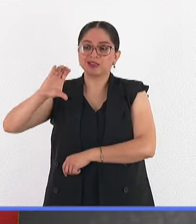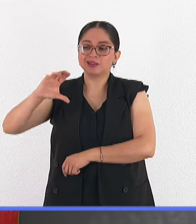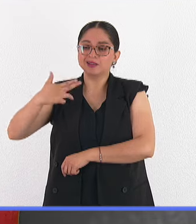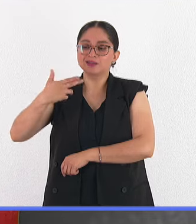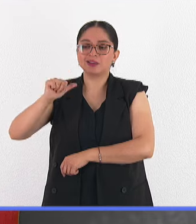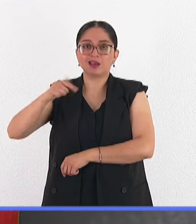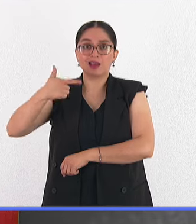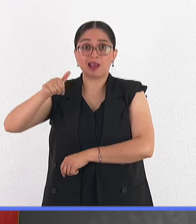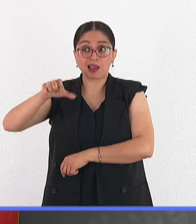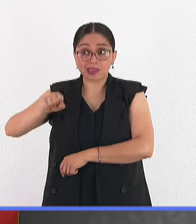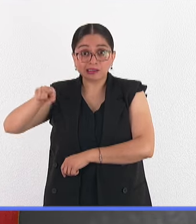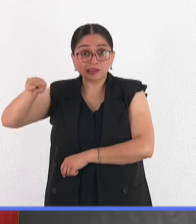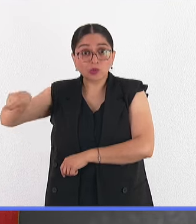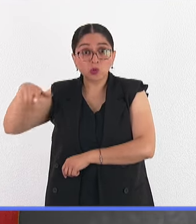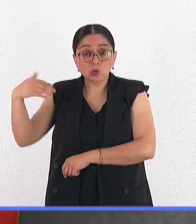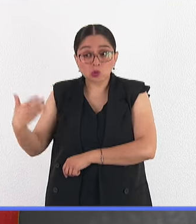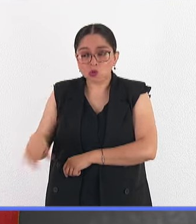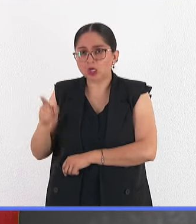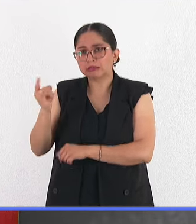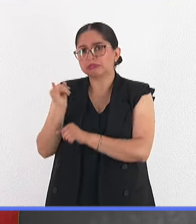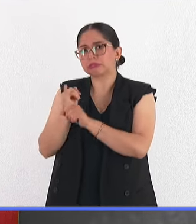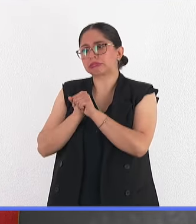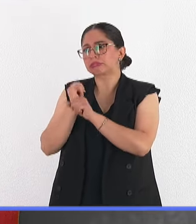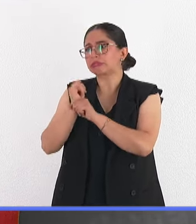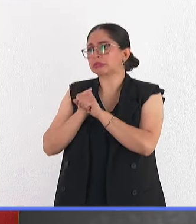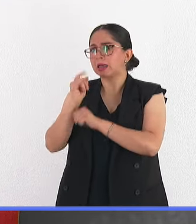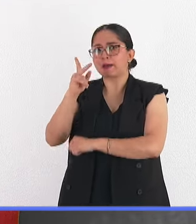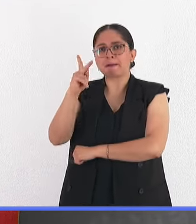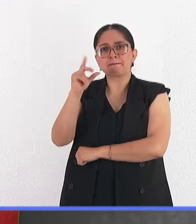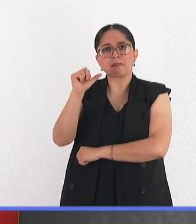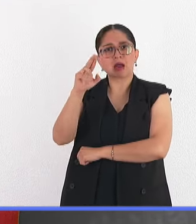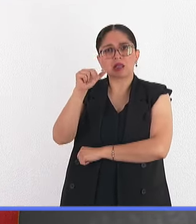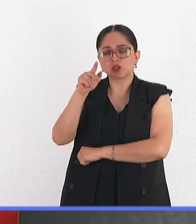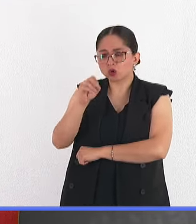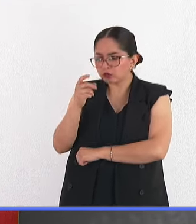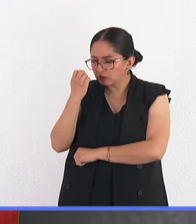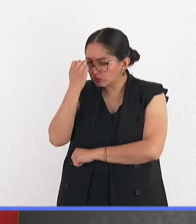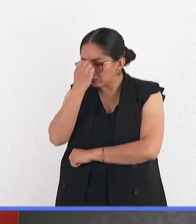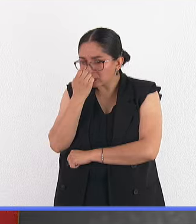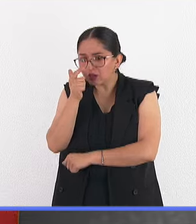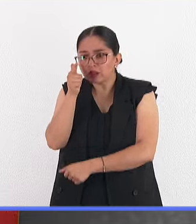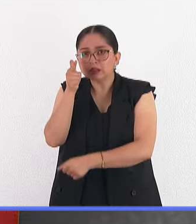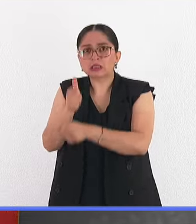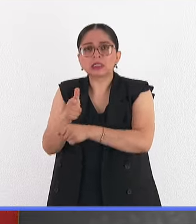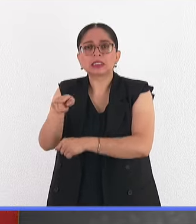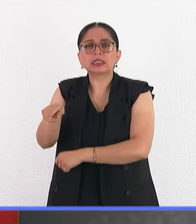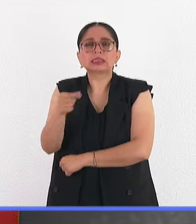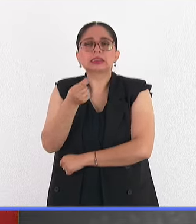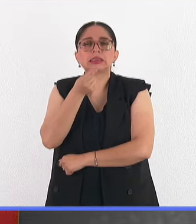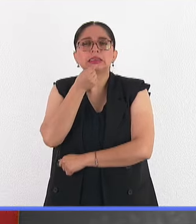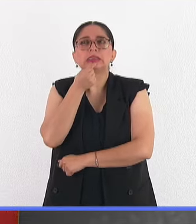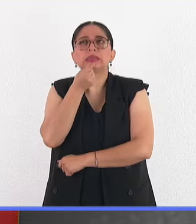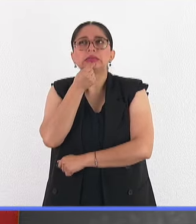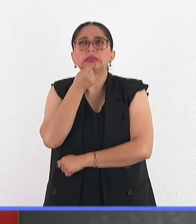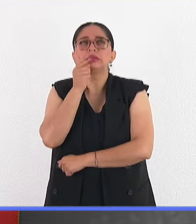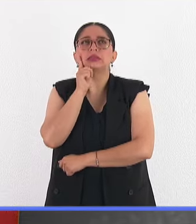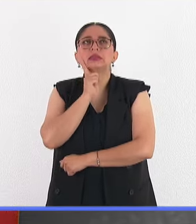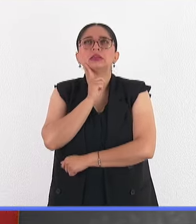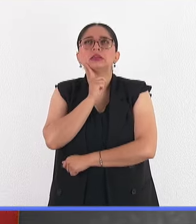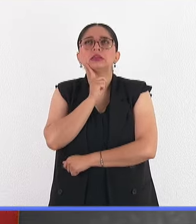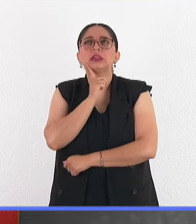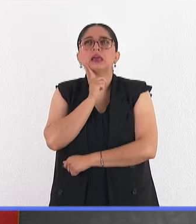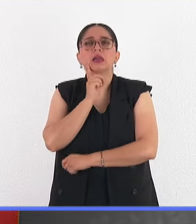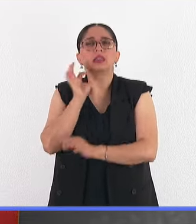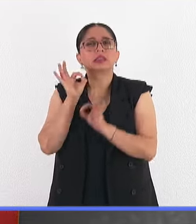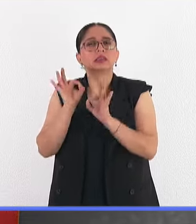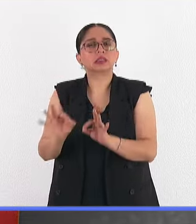conocimiento, un gran parasitólogo brasileño, él diagnosticó a esta niña Berenice más o menos un 14